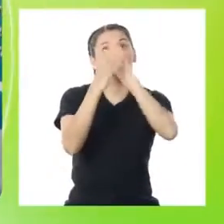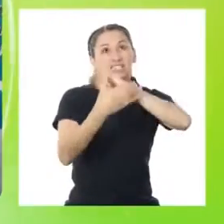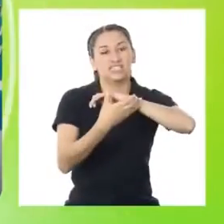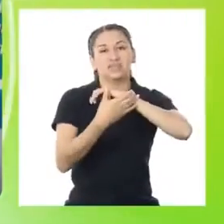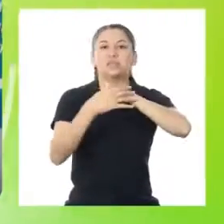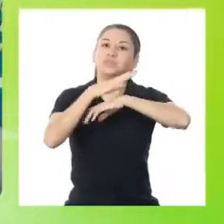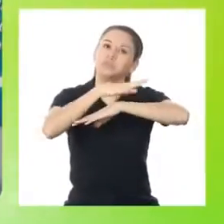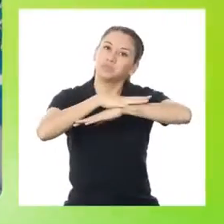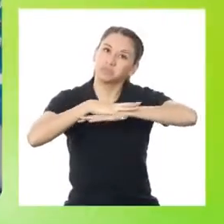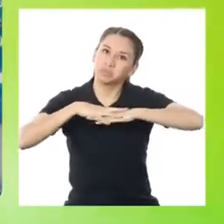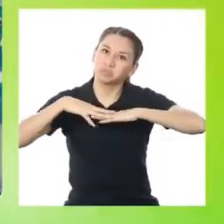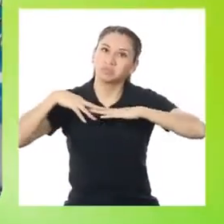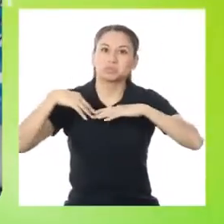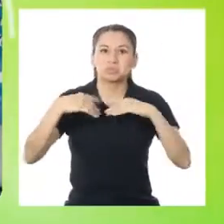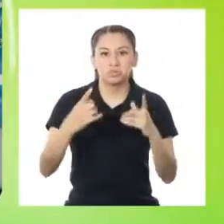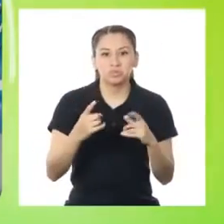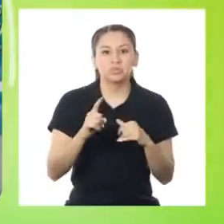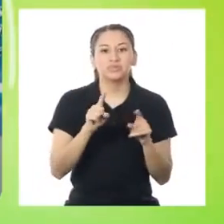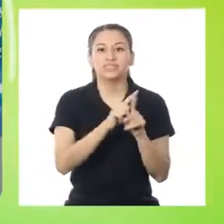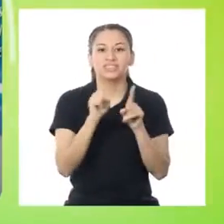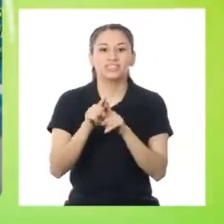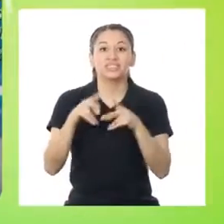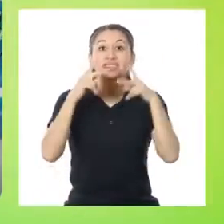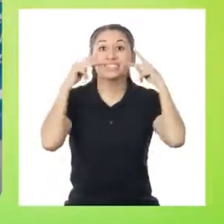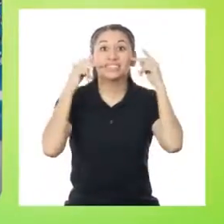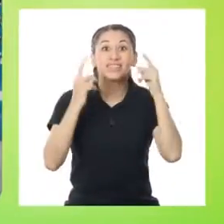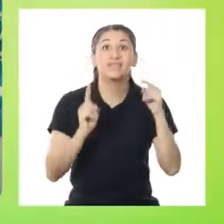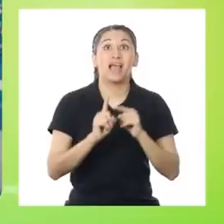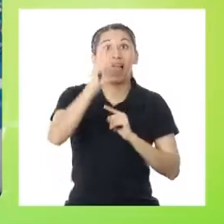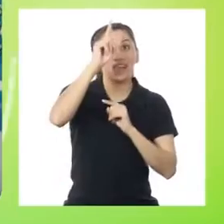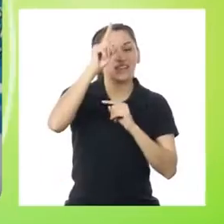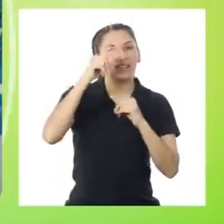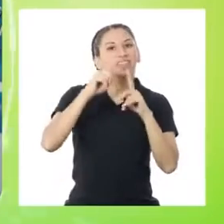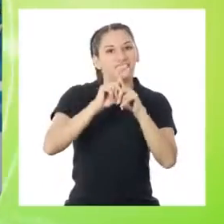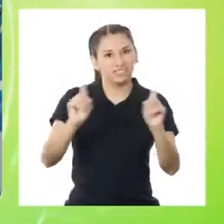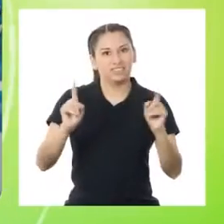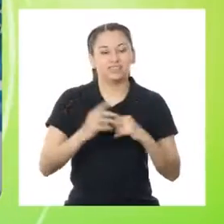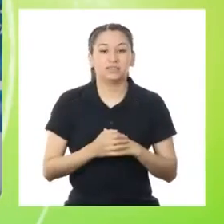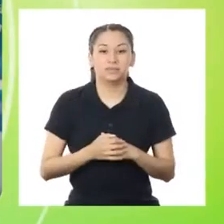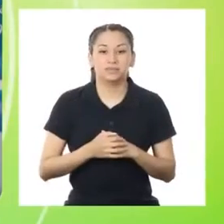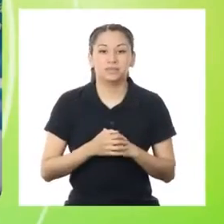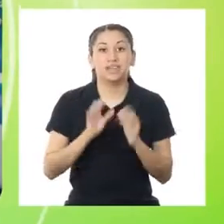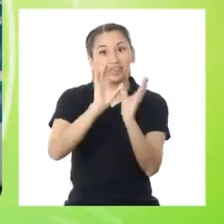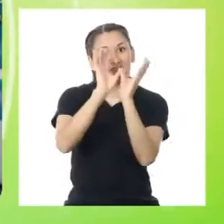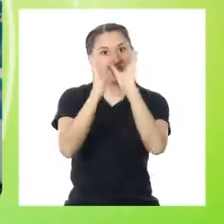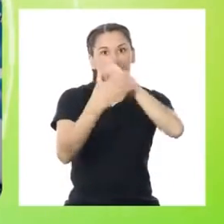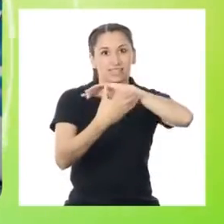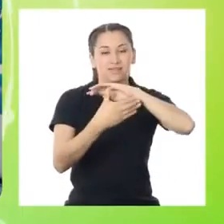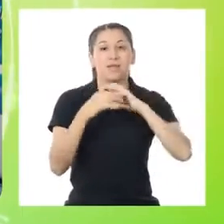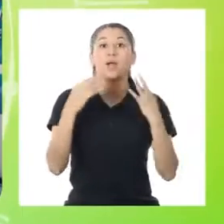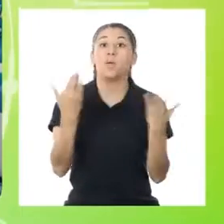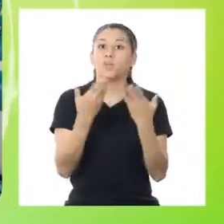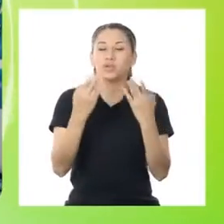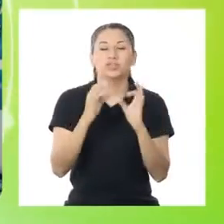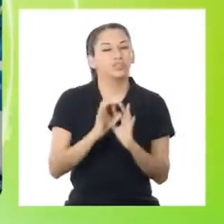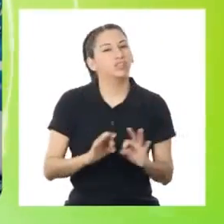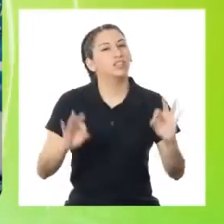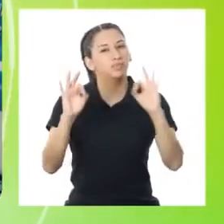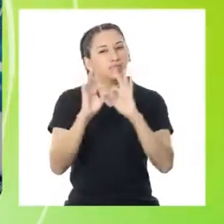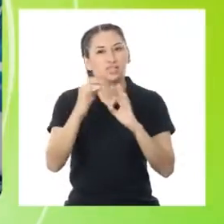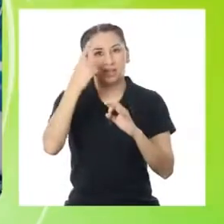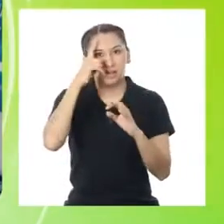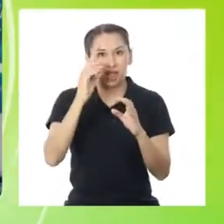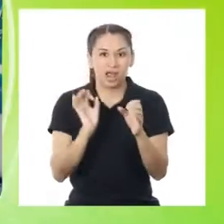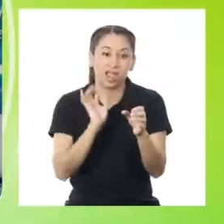cálido y húmedo, como en la selva alta. Por lo que también es favorable para